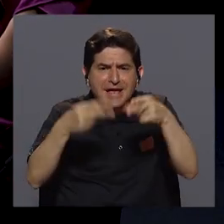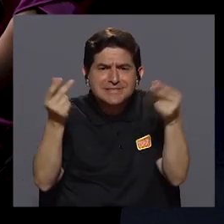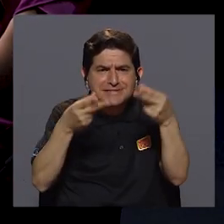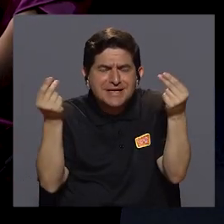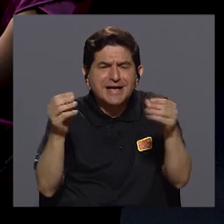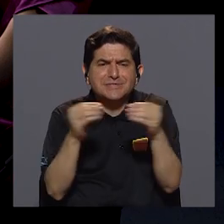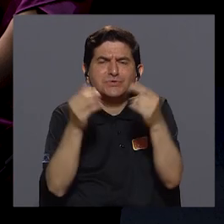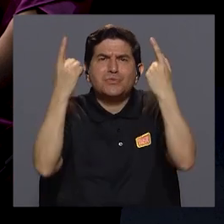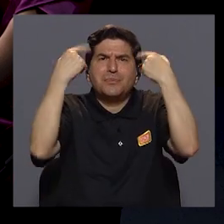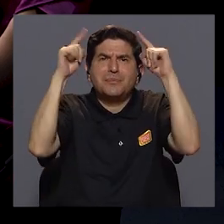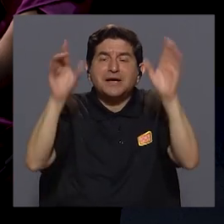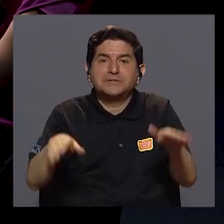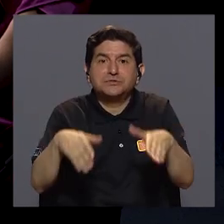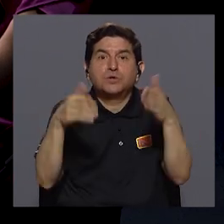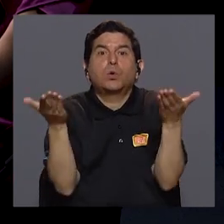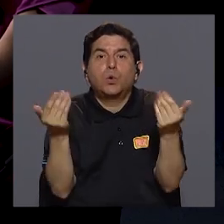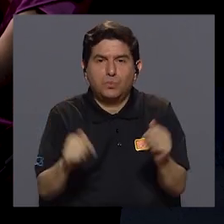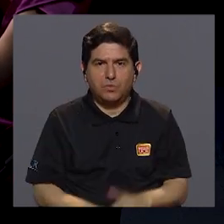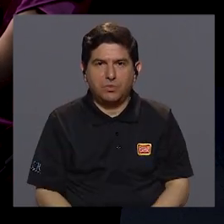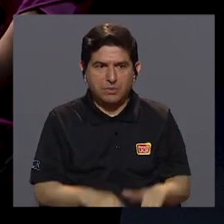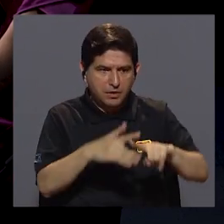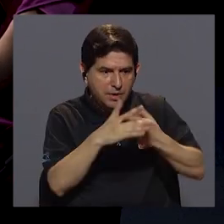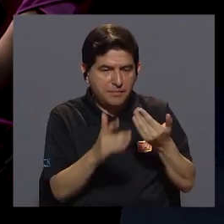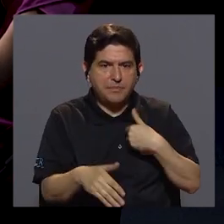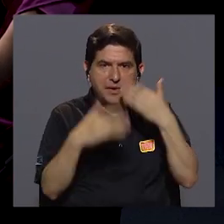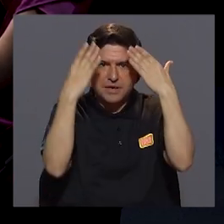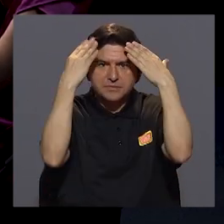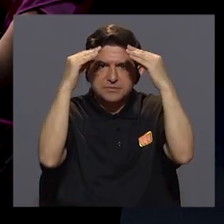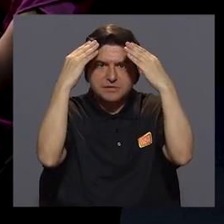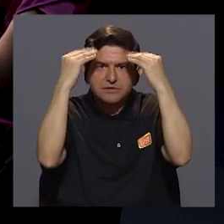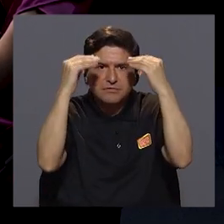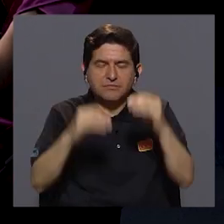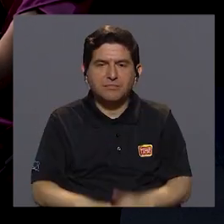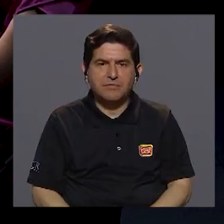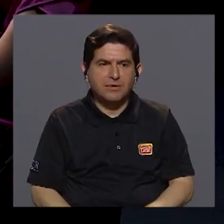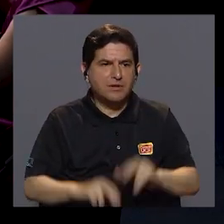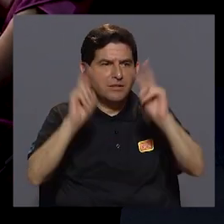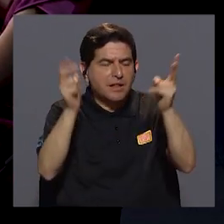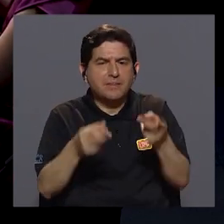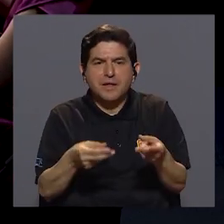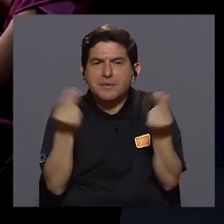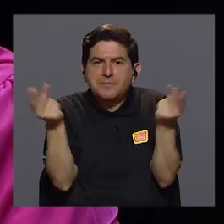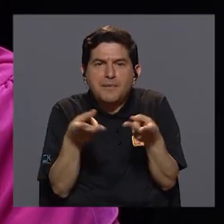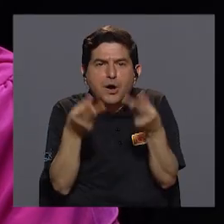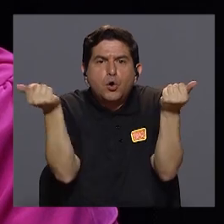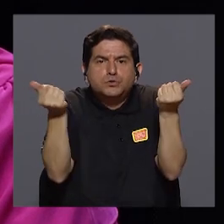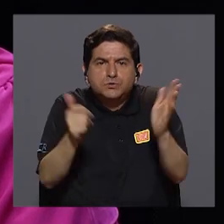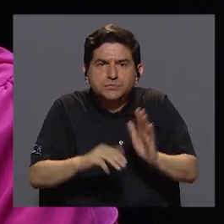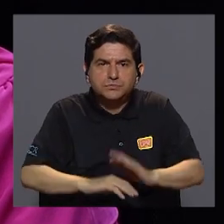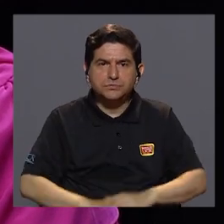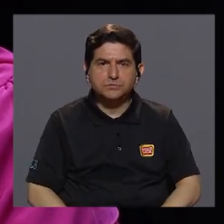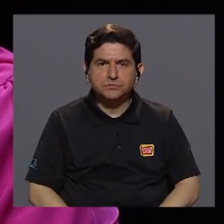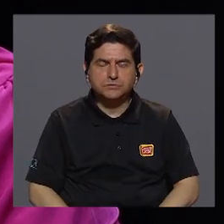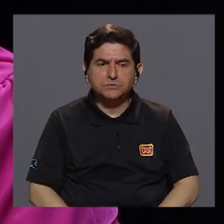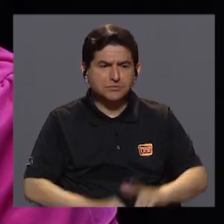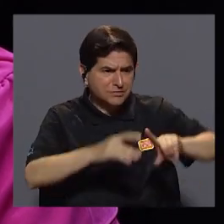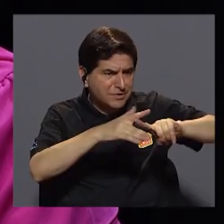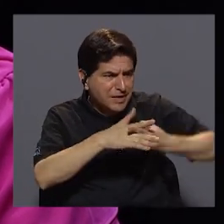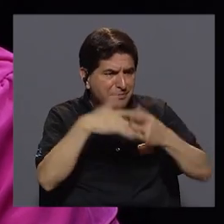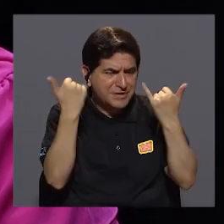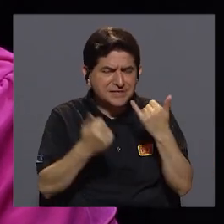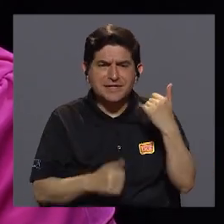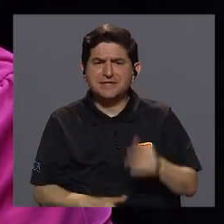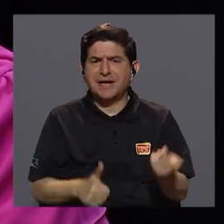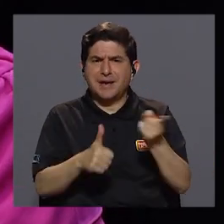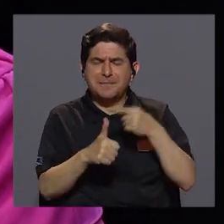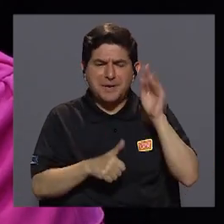gasto más eficiente. O sea, empieza por tener información, por ejemplo, sobre el tema de los costos y tenemos que empezar a dar